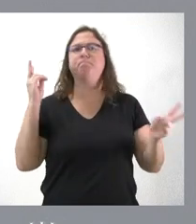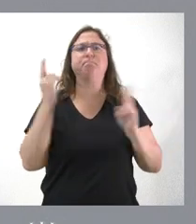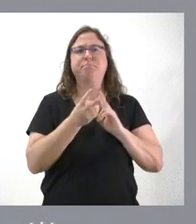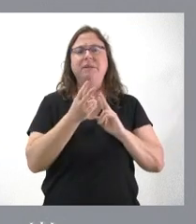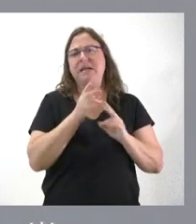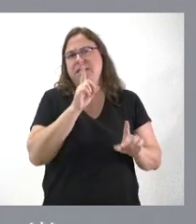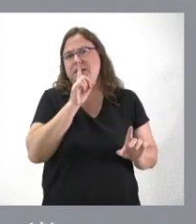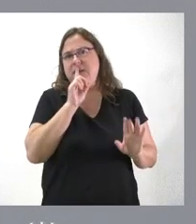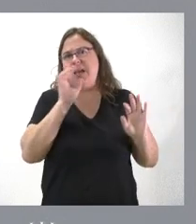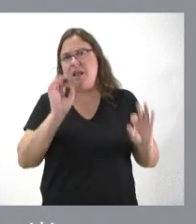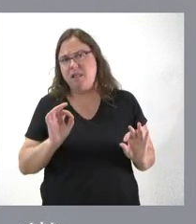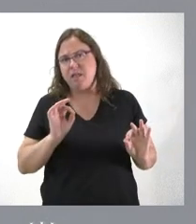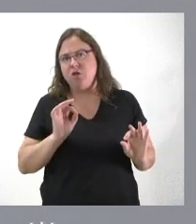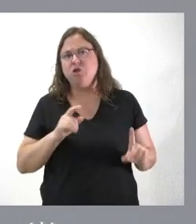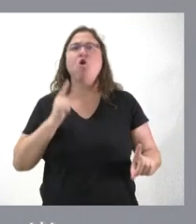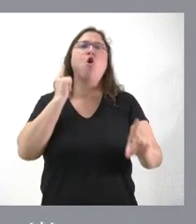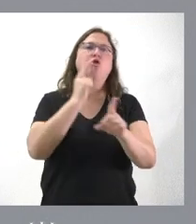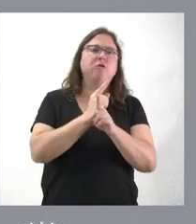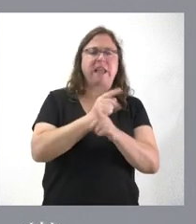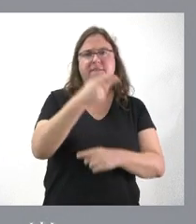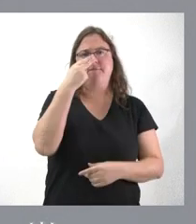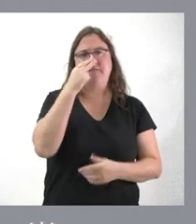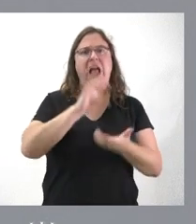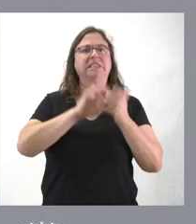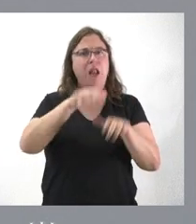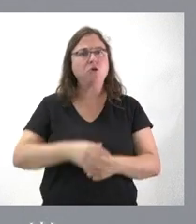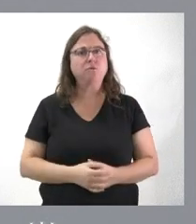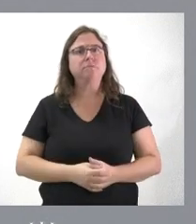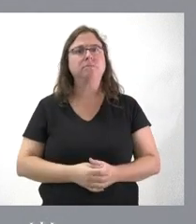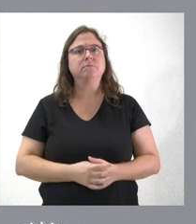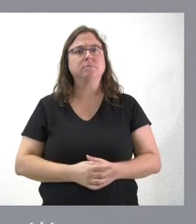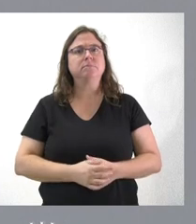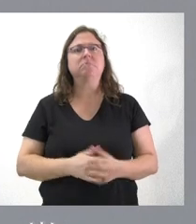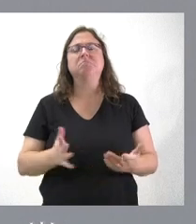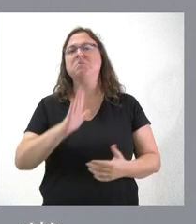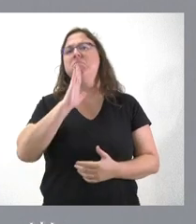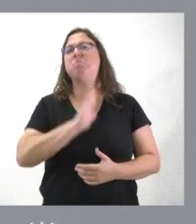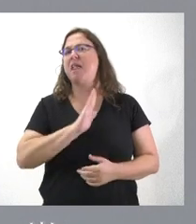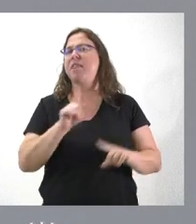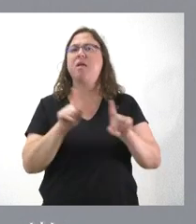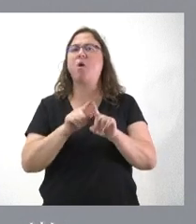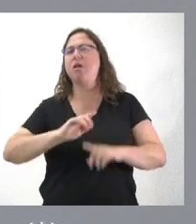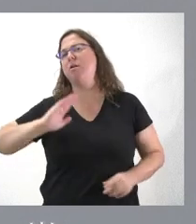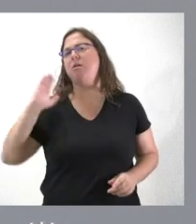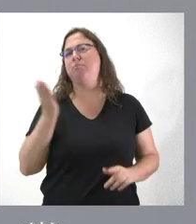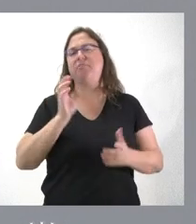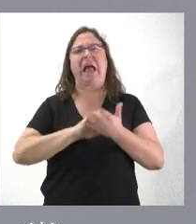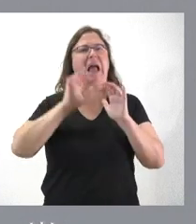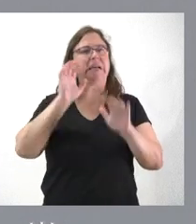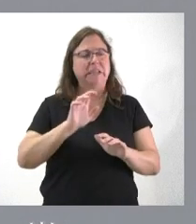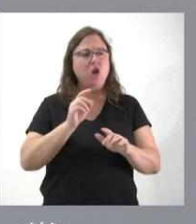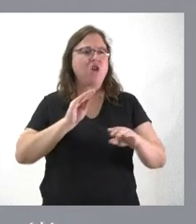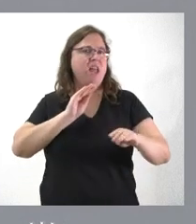silencio cuando no la del ataque a los intereses de Castilla y León y nos parece un perjuicio a los intereses de Castilla y León haber rebajado las